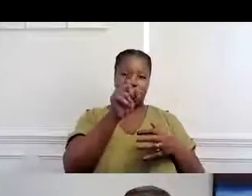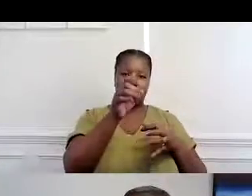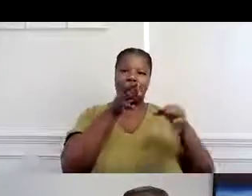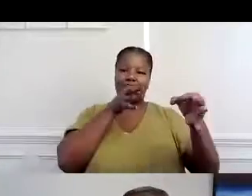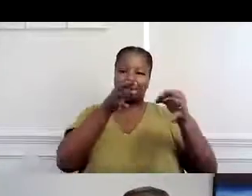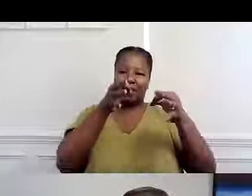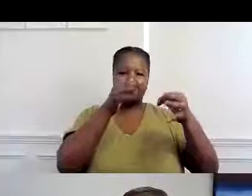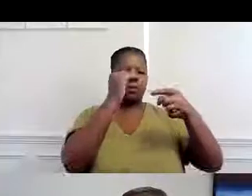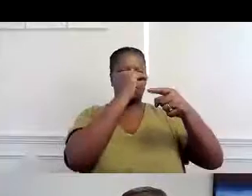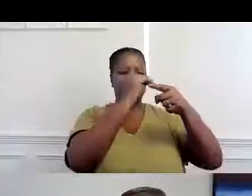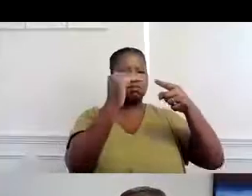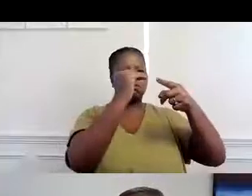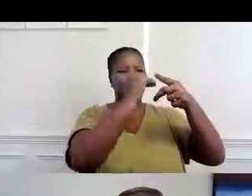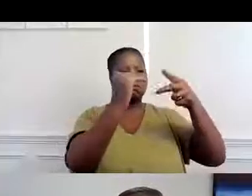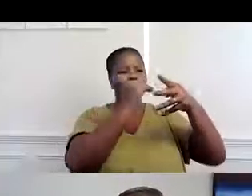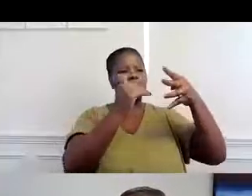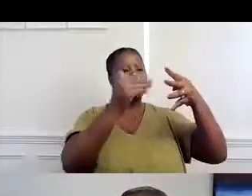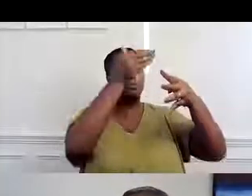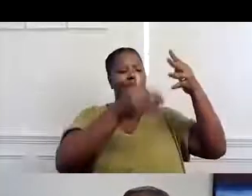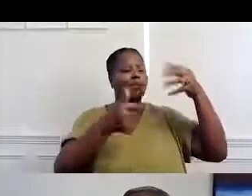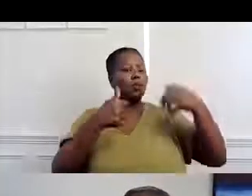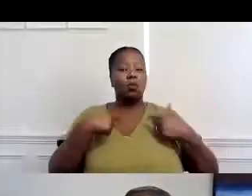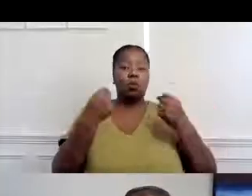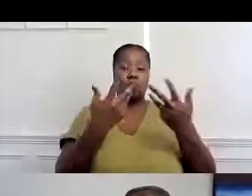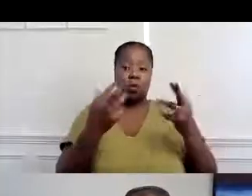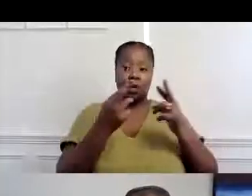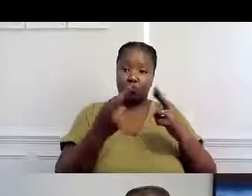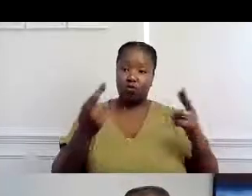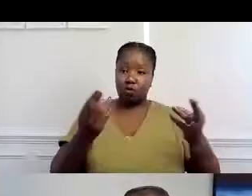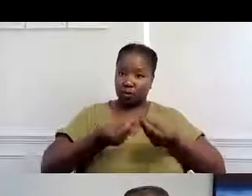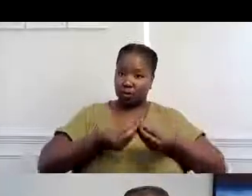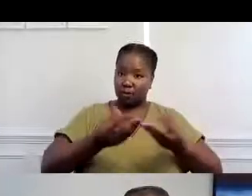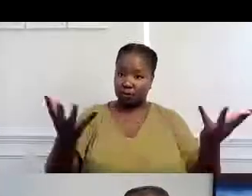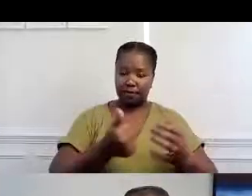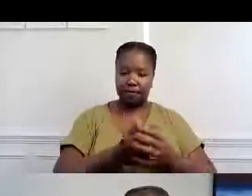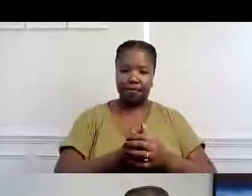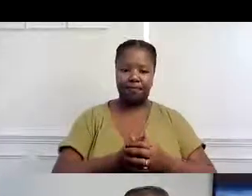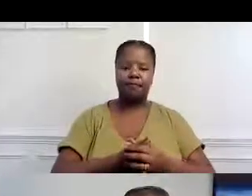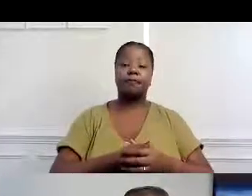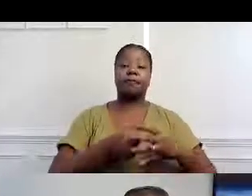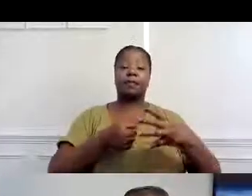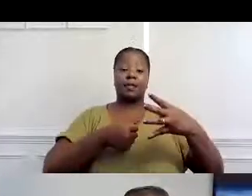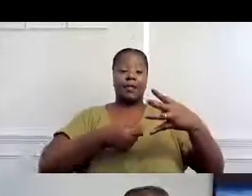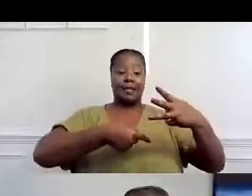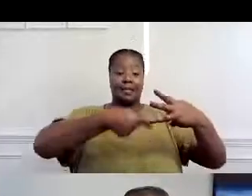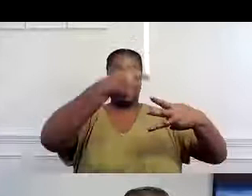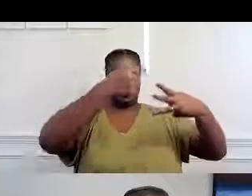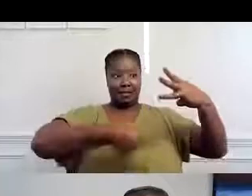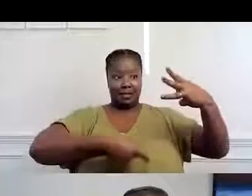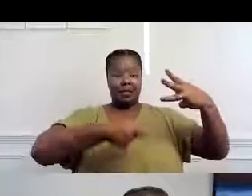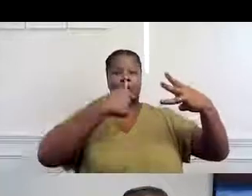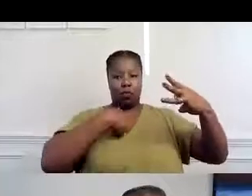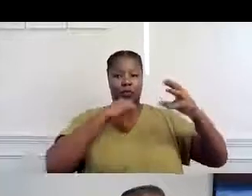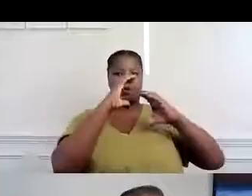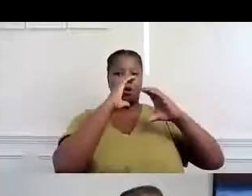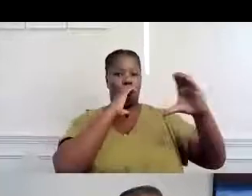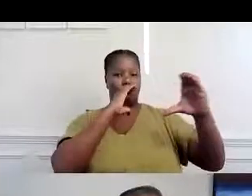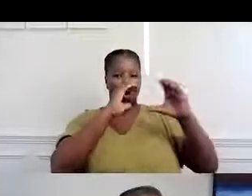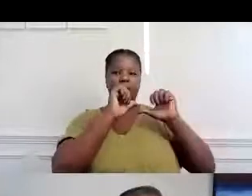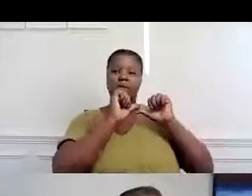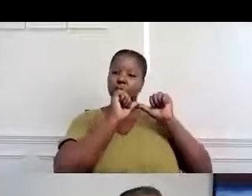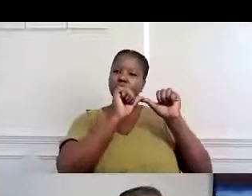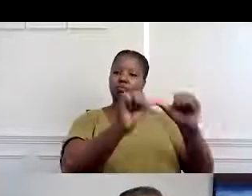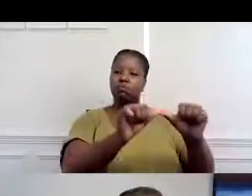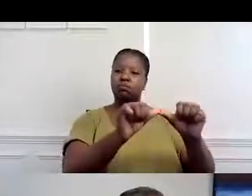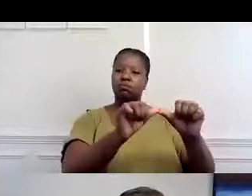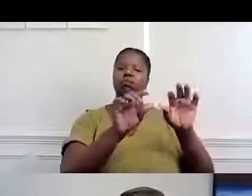hizo un excelente trabajo en sacar aquellos recursos disponibles para hacerlo. Lo otro es comunicarse